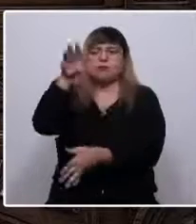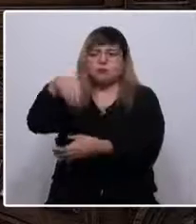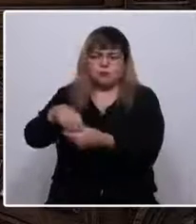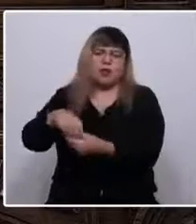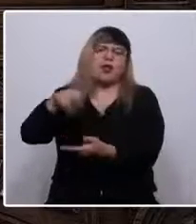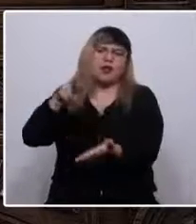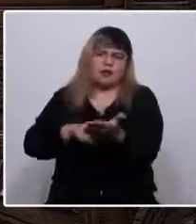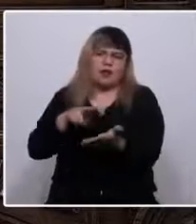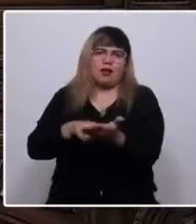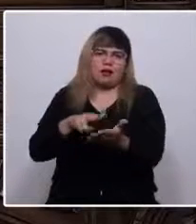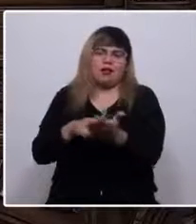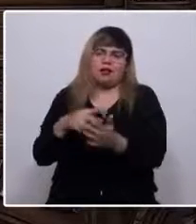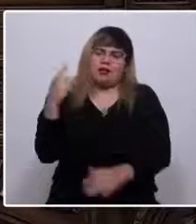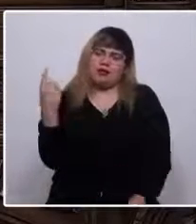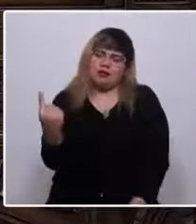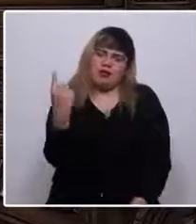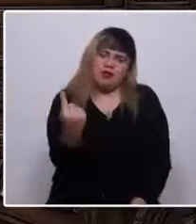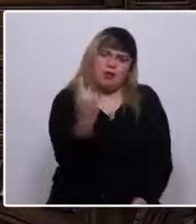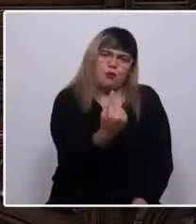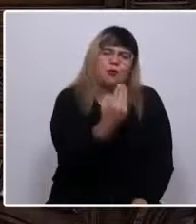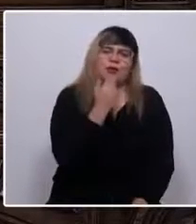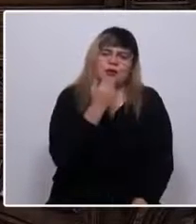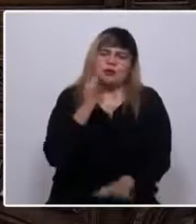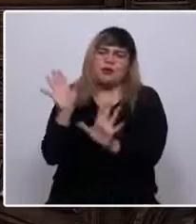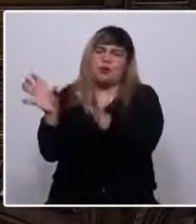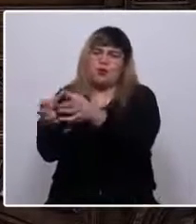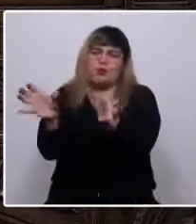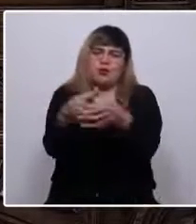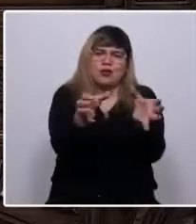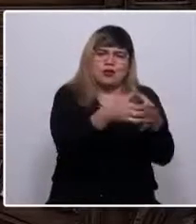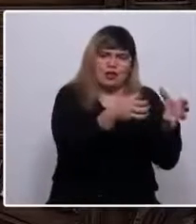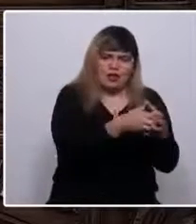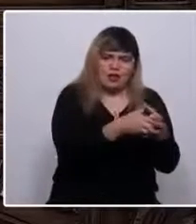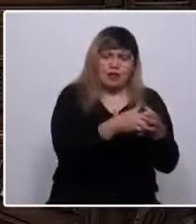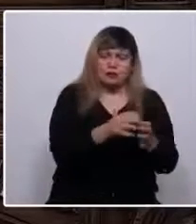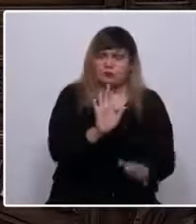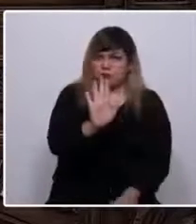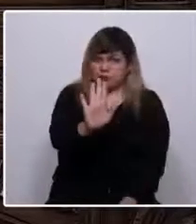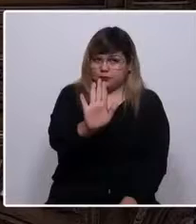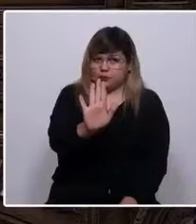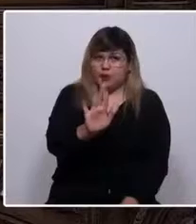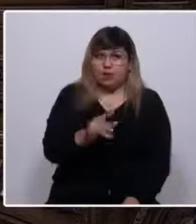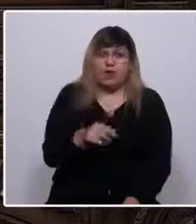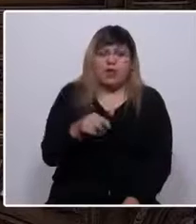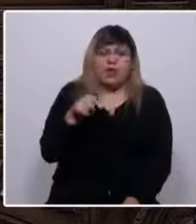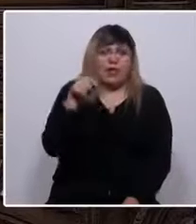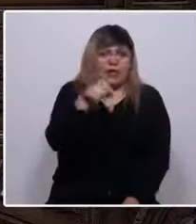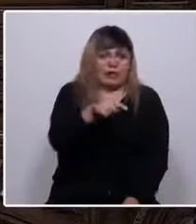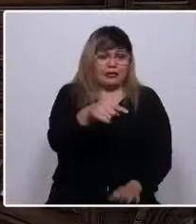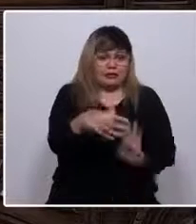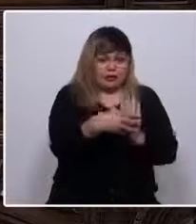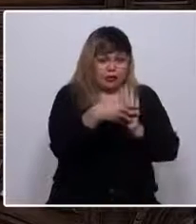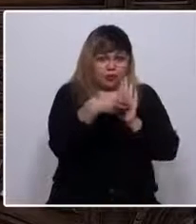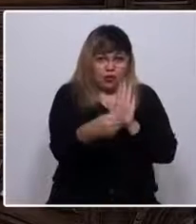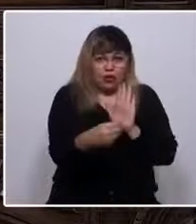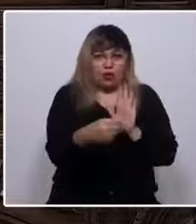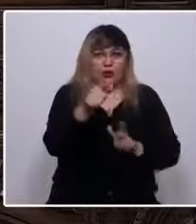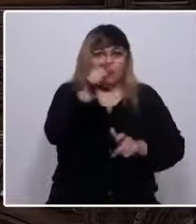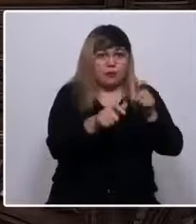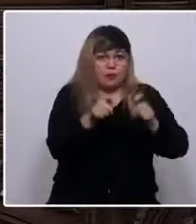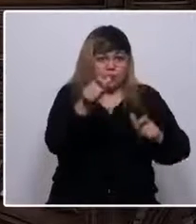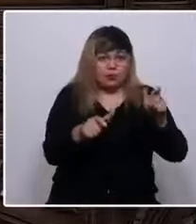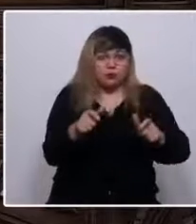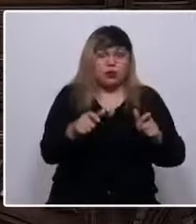realidad individual y comunitaria. Sin embargo, mediante ese modelo abstracto de persona,